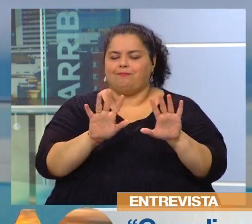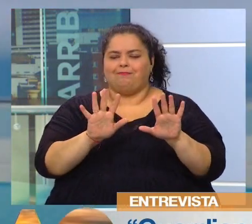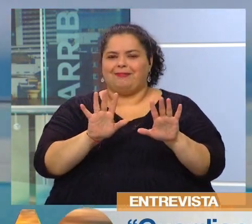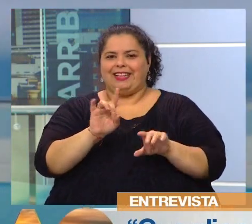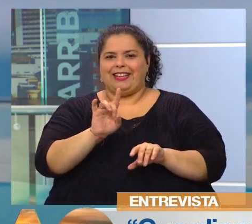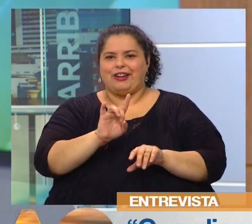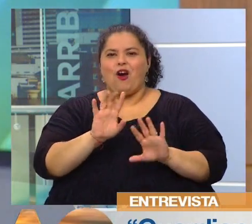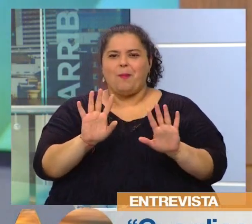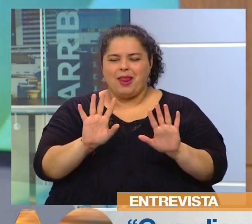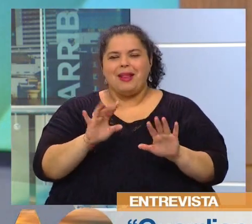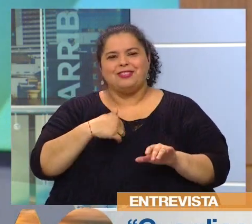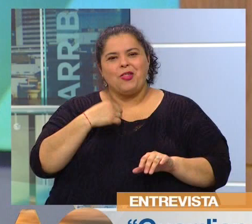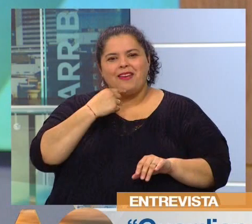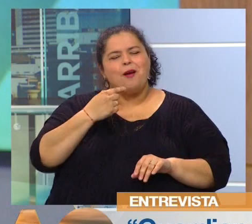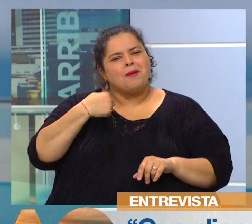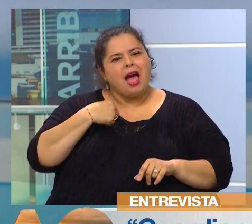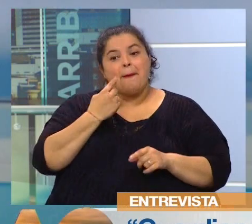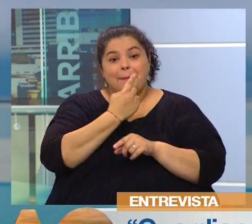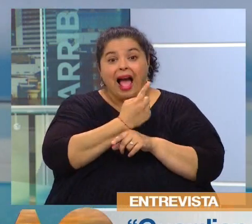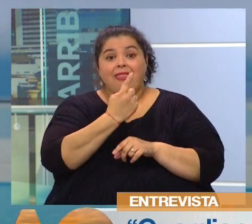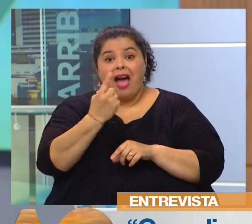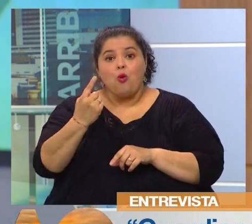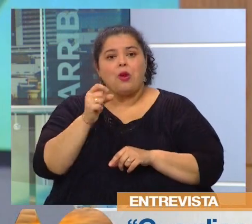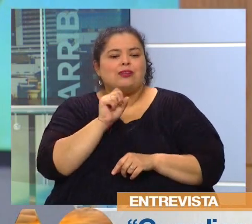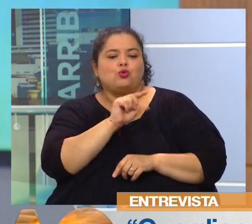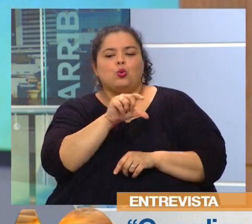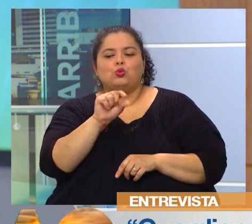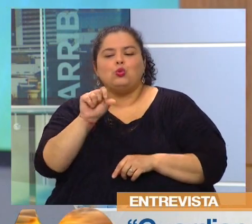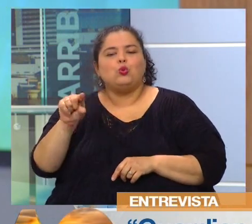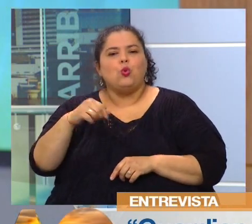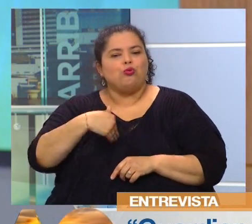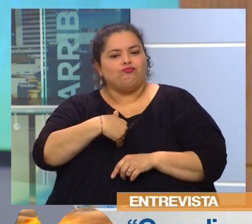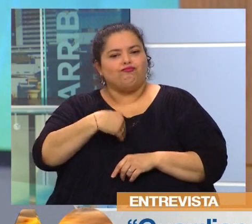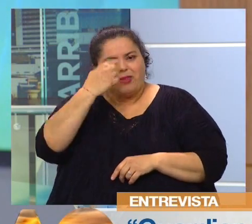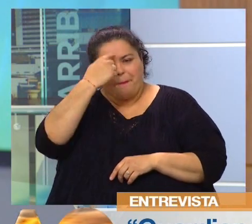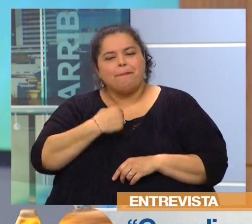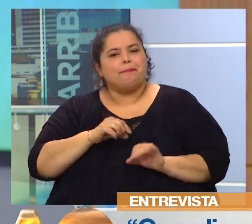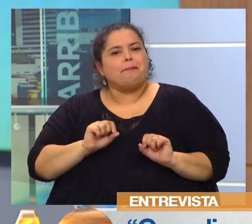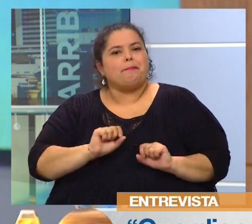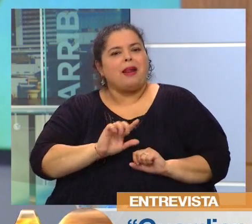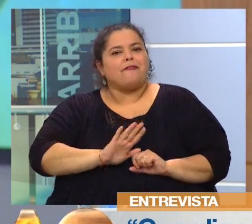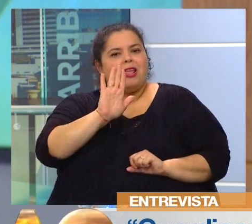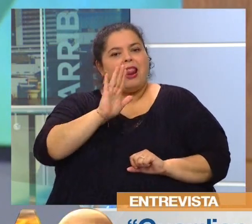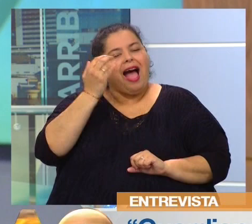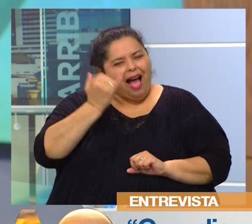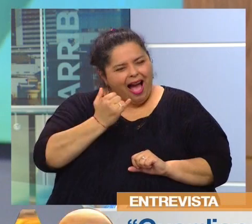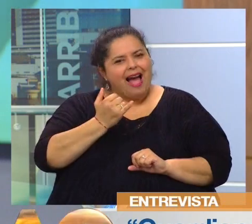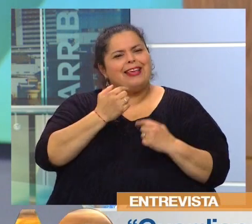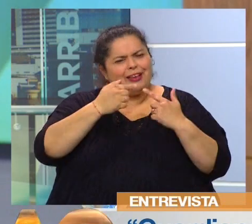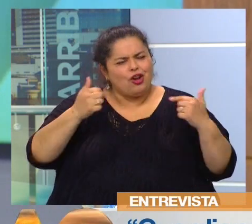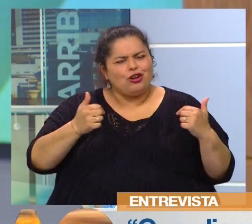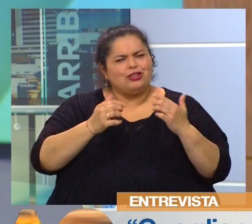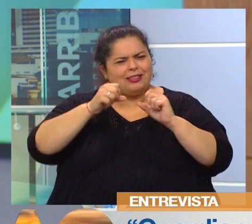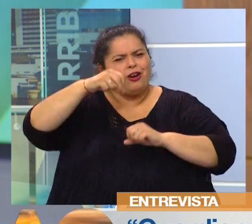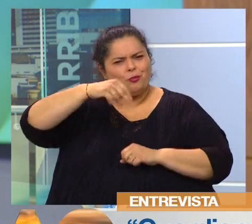Vamos a hacer el perfil de cada una, porque tienen muchas cosas en común, pero organizarlo ya es otra historia. Hay que saber